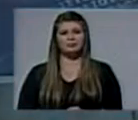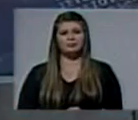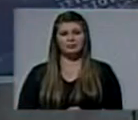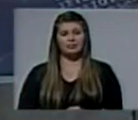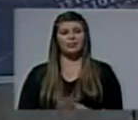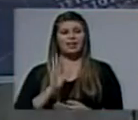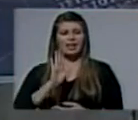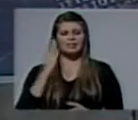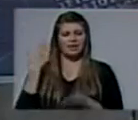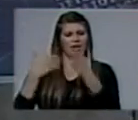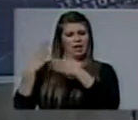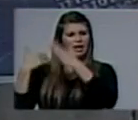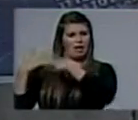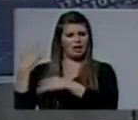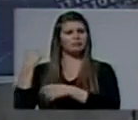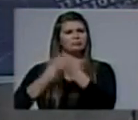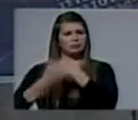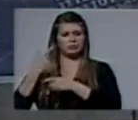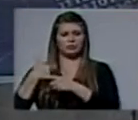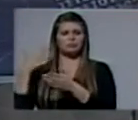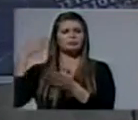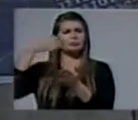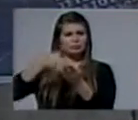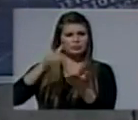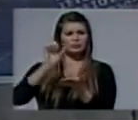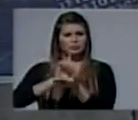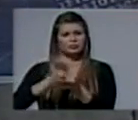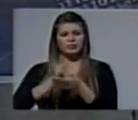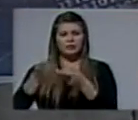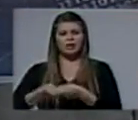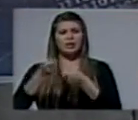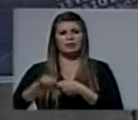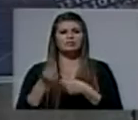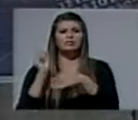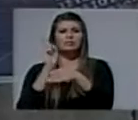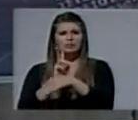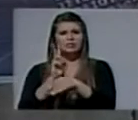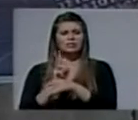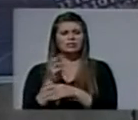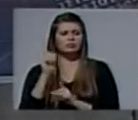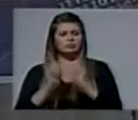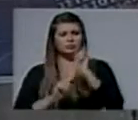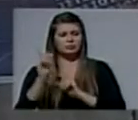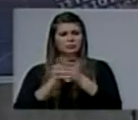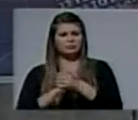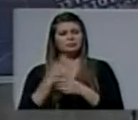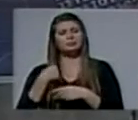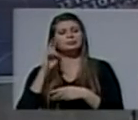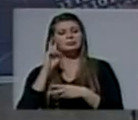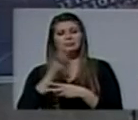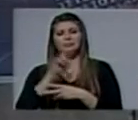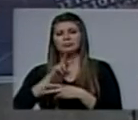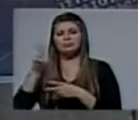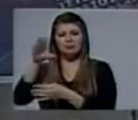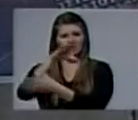Hace ya algunos años atrás estuve en una compañía en el interior visitando a algunos amigos. Al recorrer la